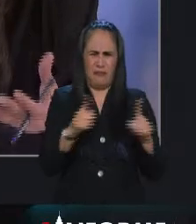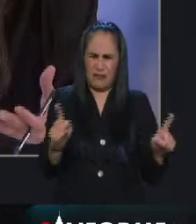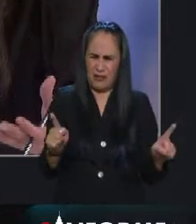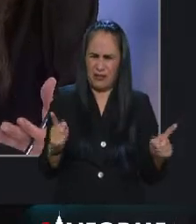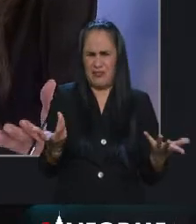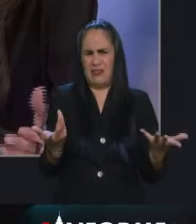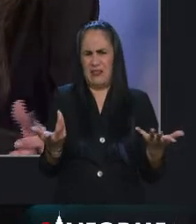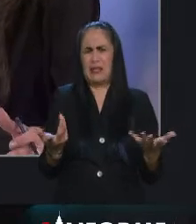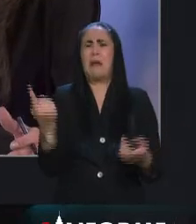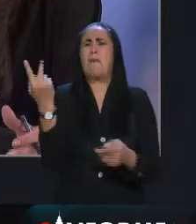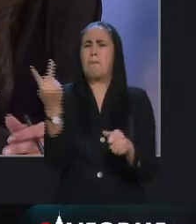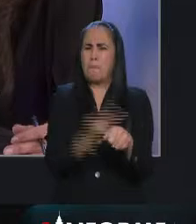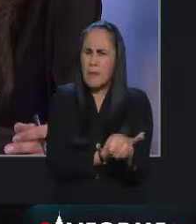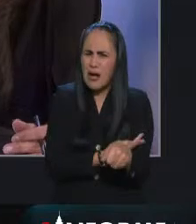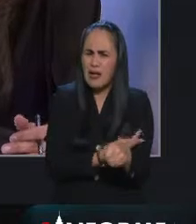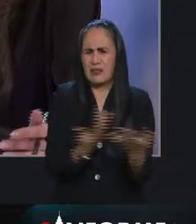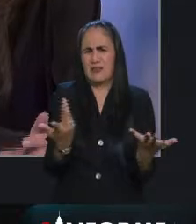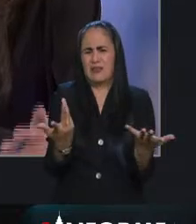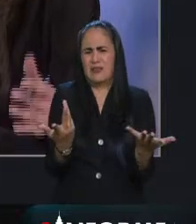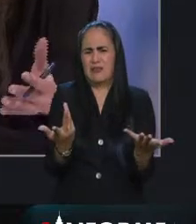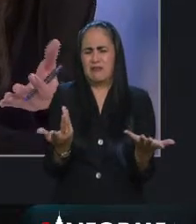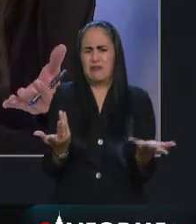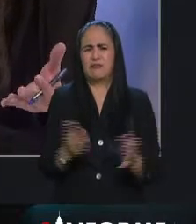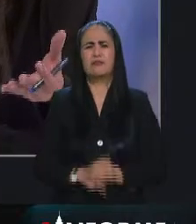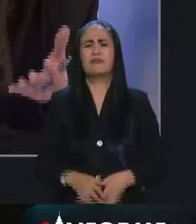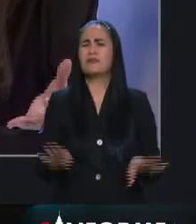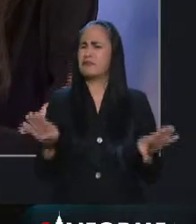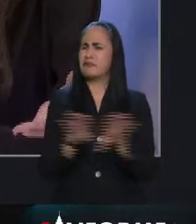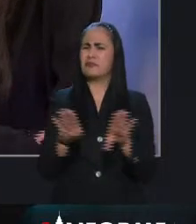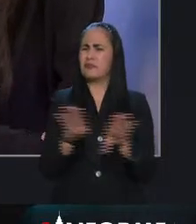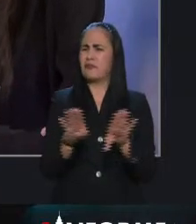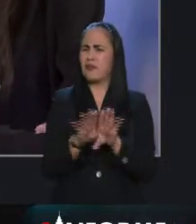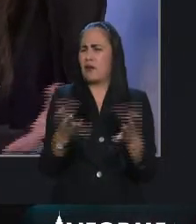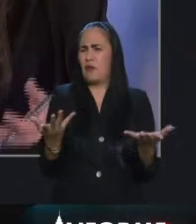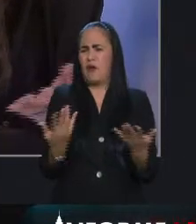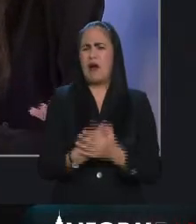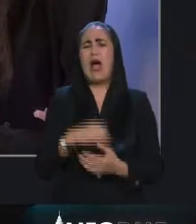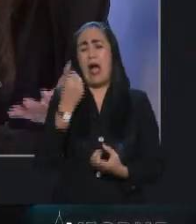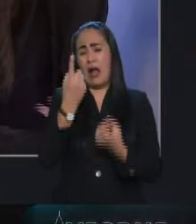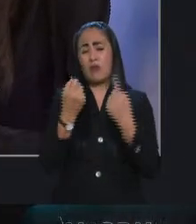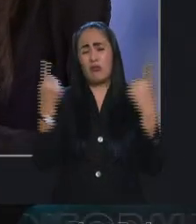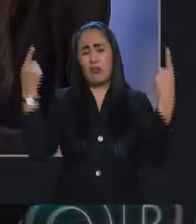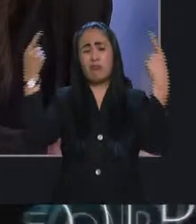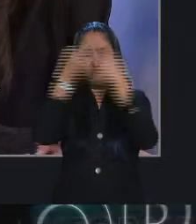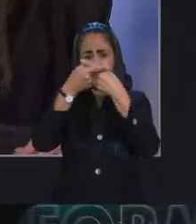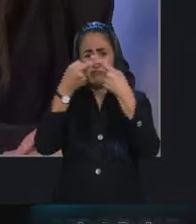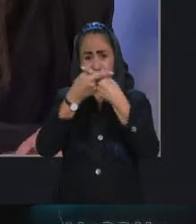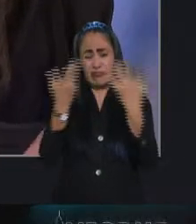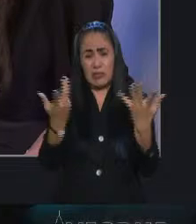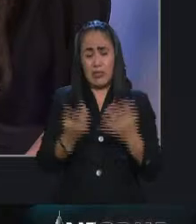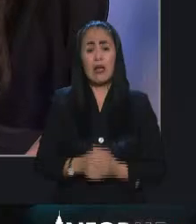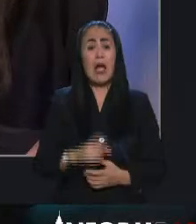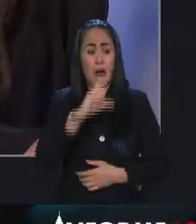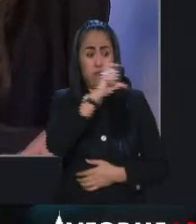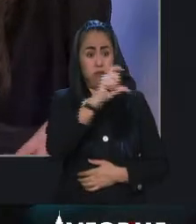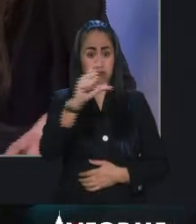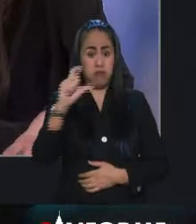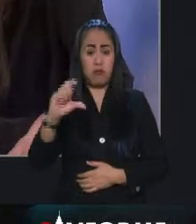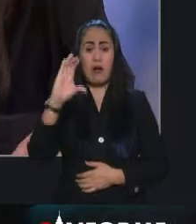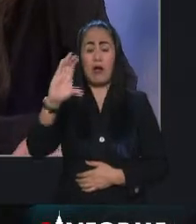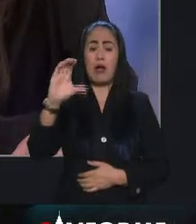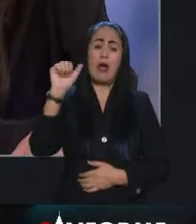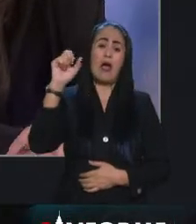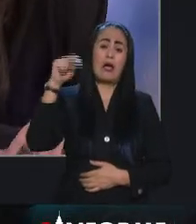qué información podemos proporcionar al respecto, porque seguramente no, bueno, claramente no los van a vacunar con CanSino,